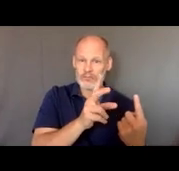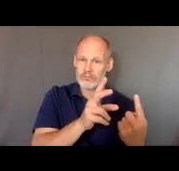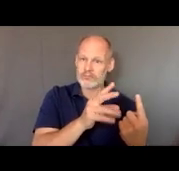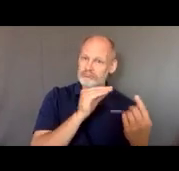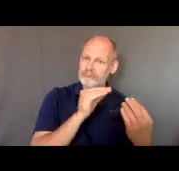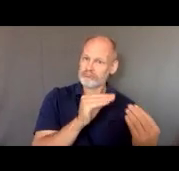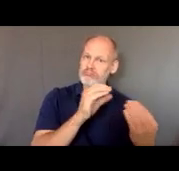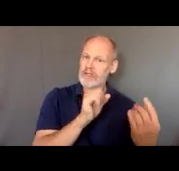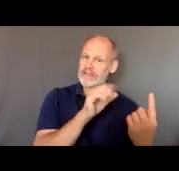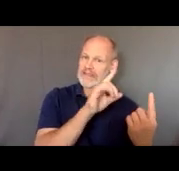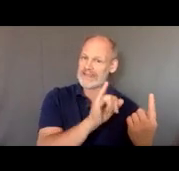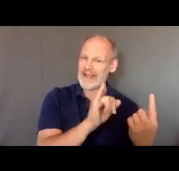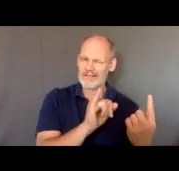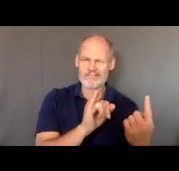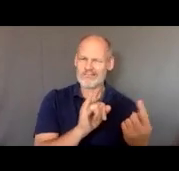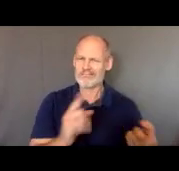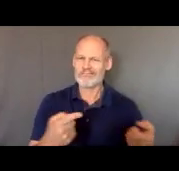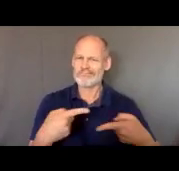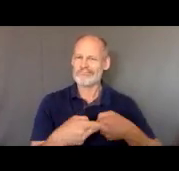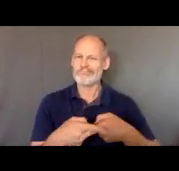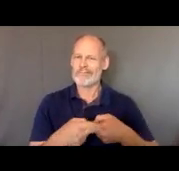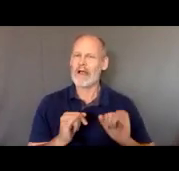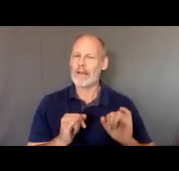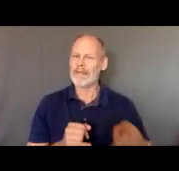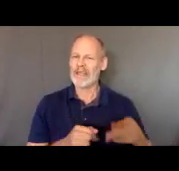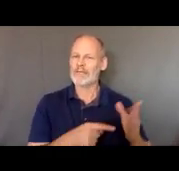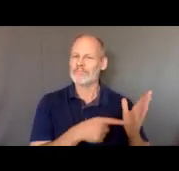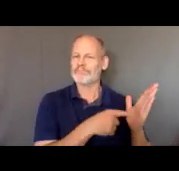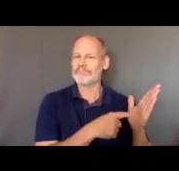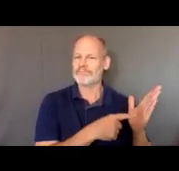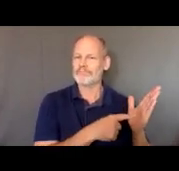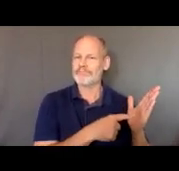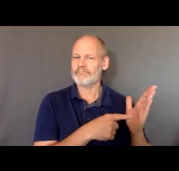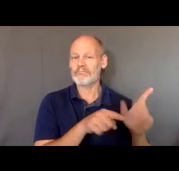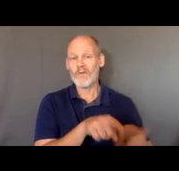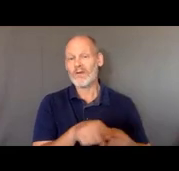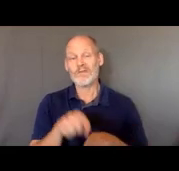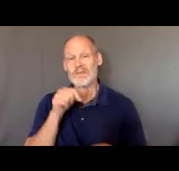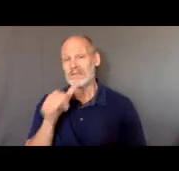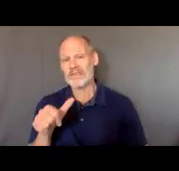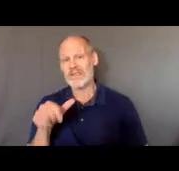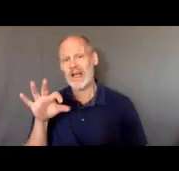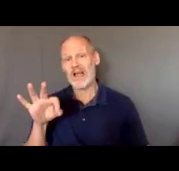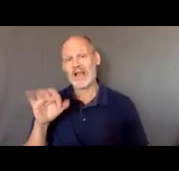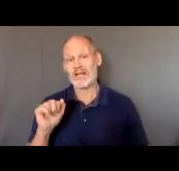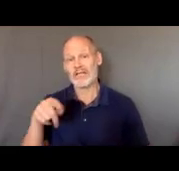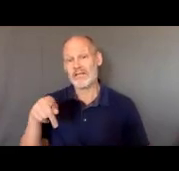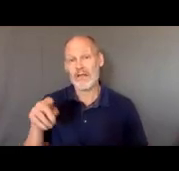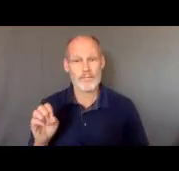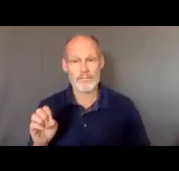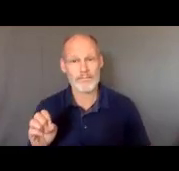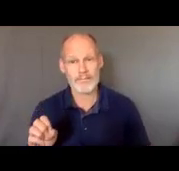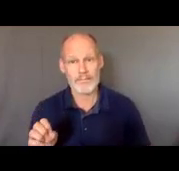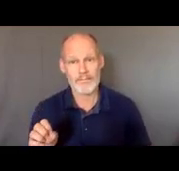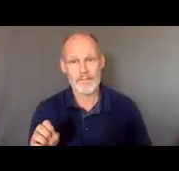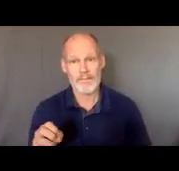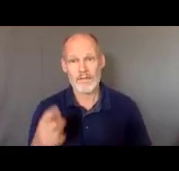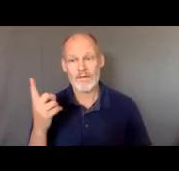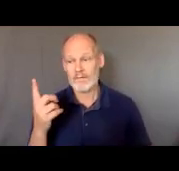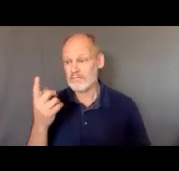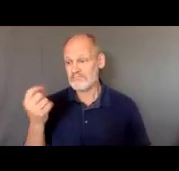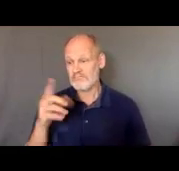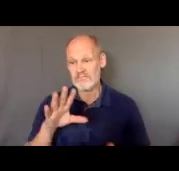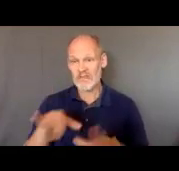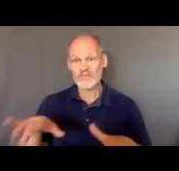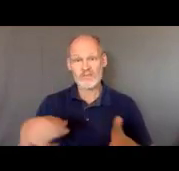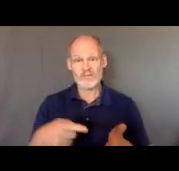el IEP y no está logrando esta educación gratuita y apropiada que conforme